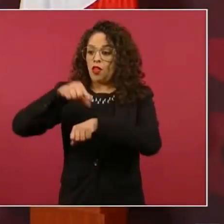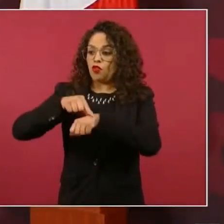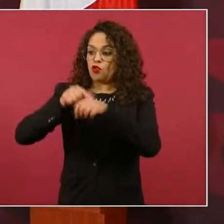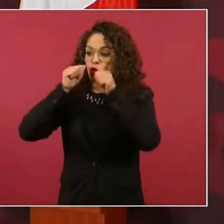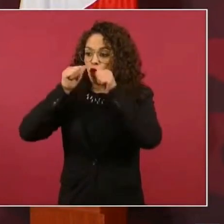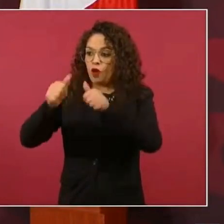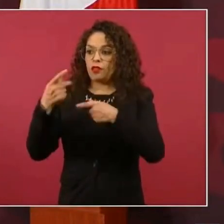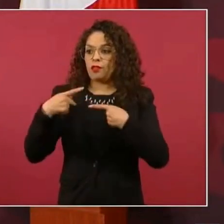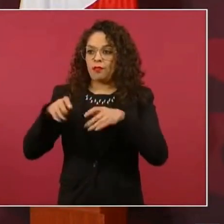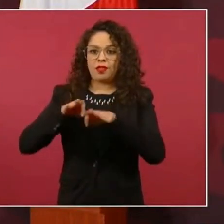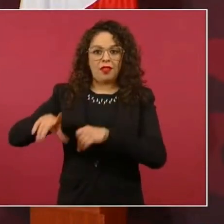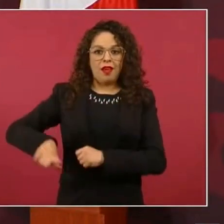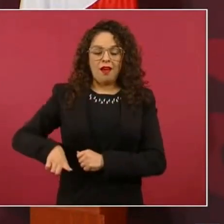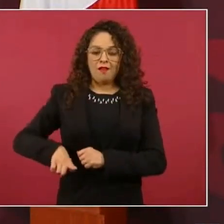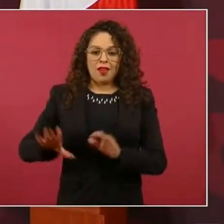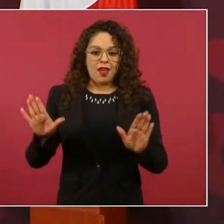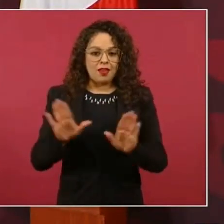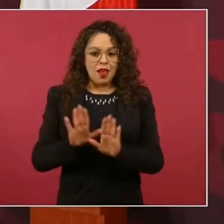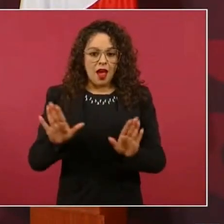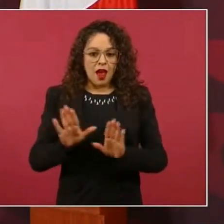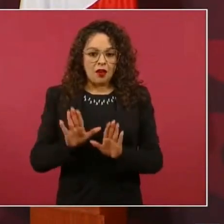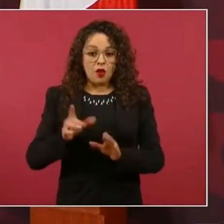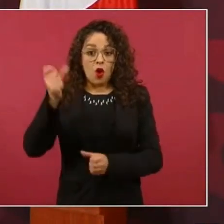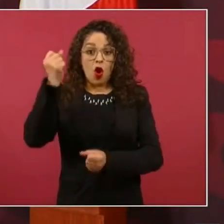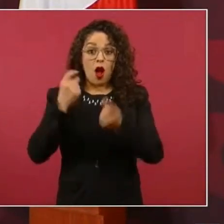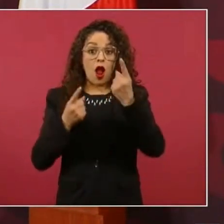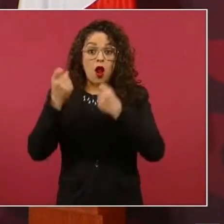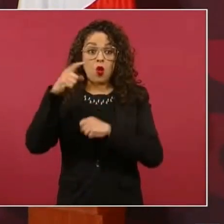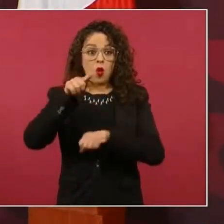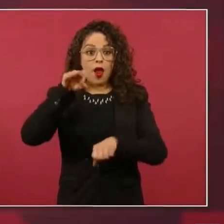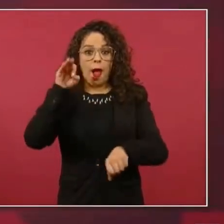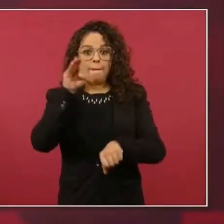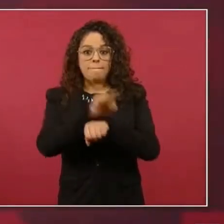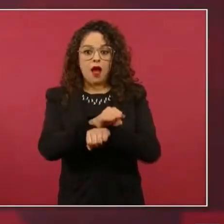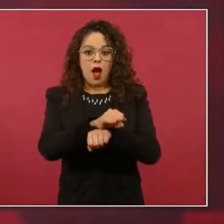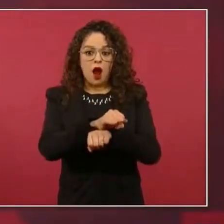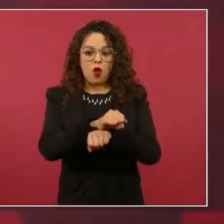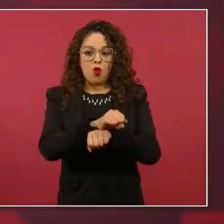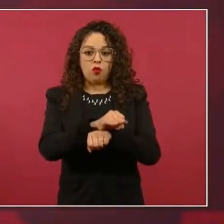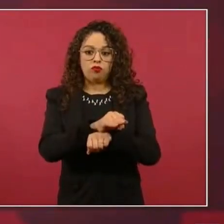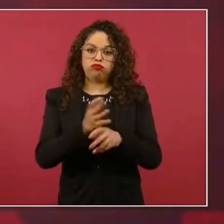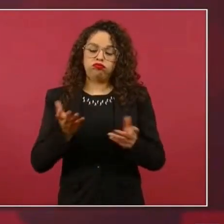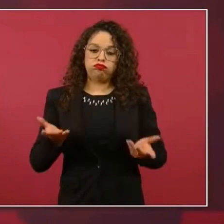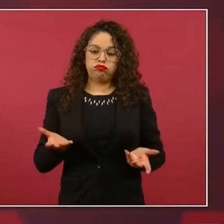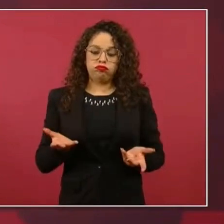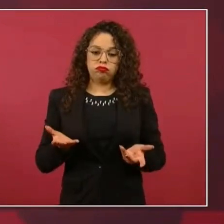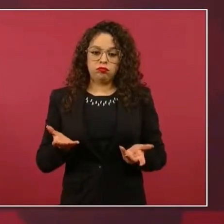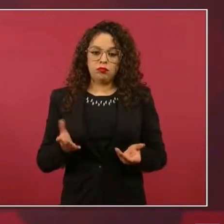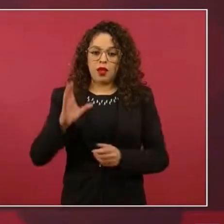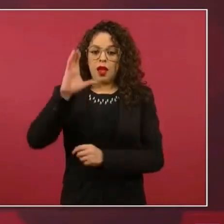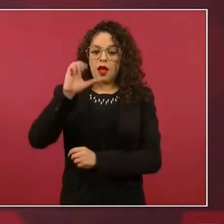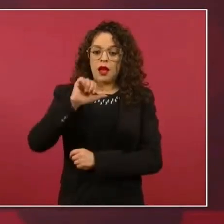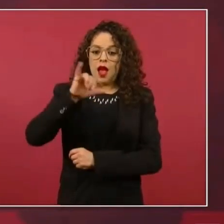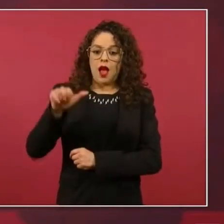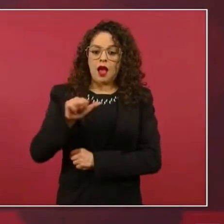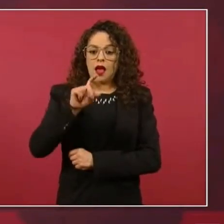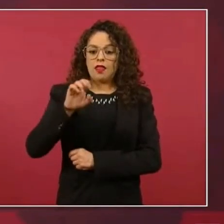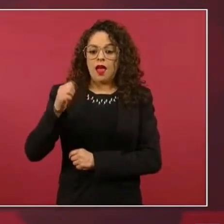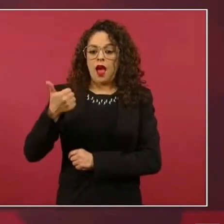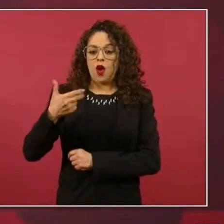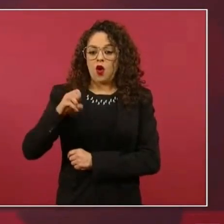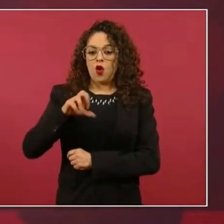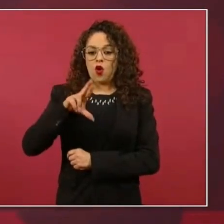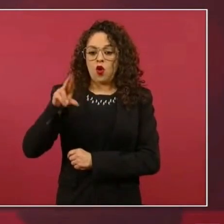se ampararon nada más en esas dos partidos caja de ahorro especial para